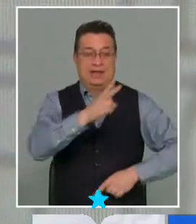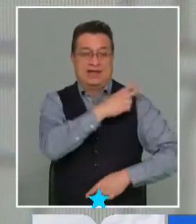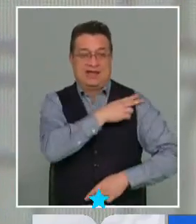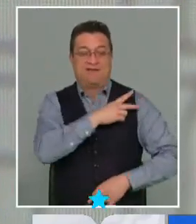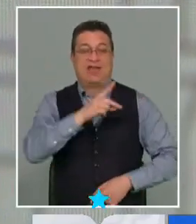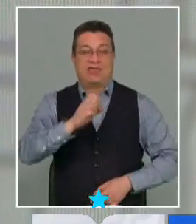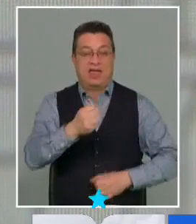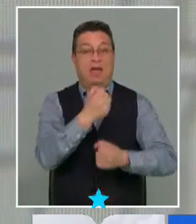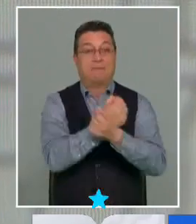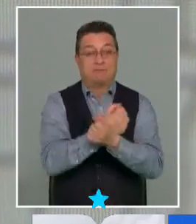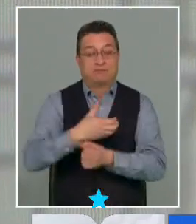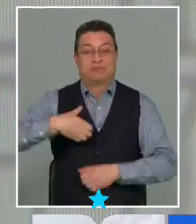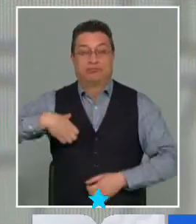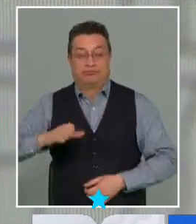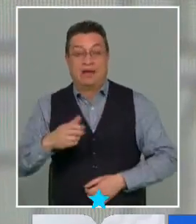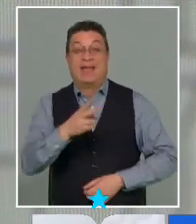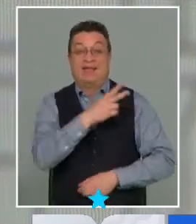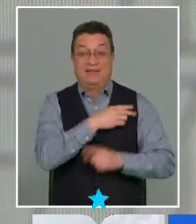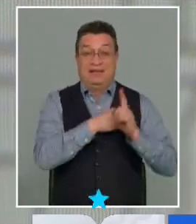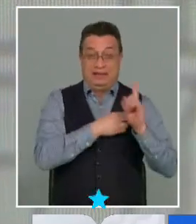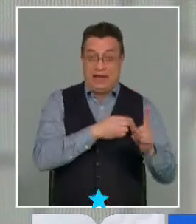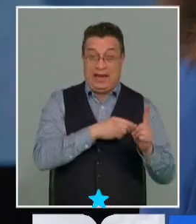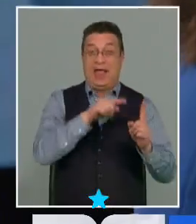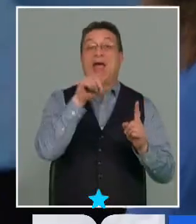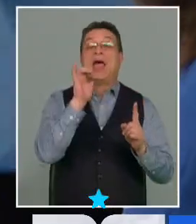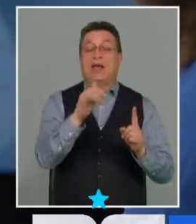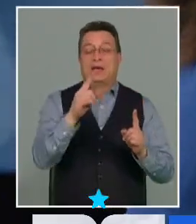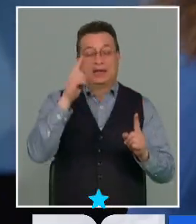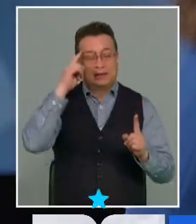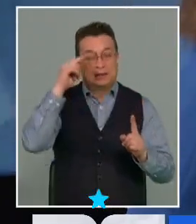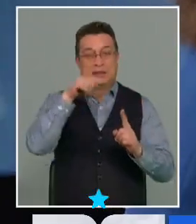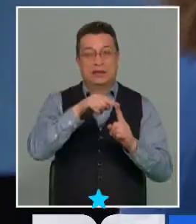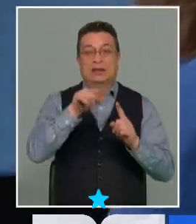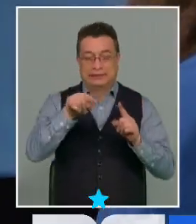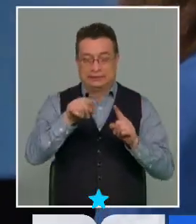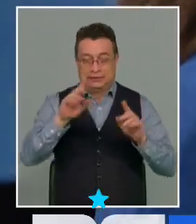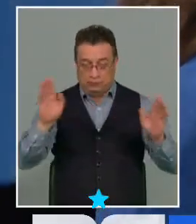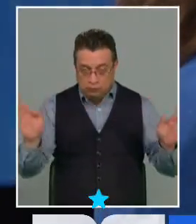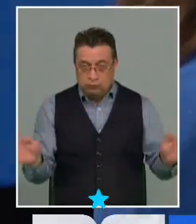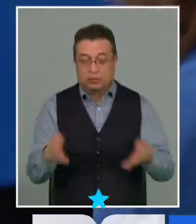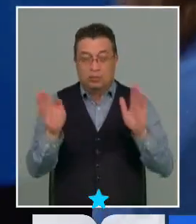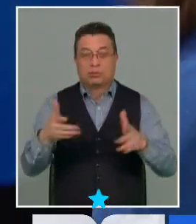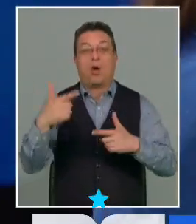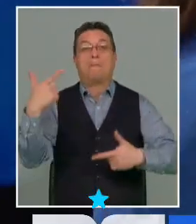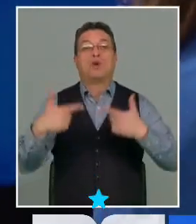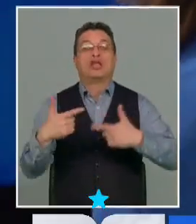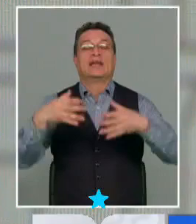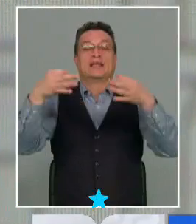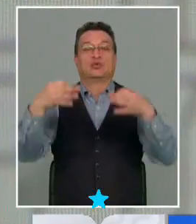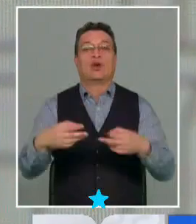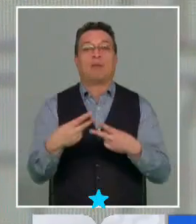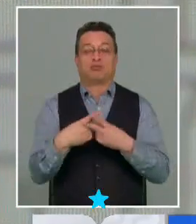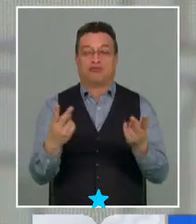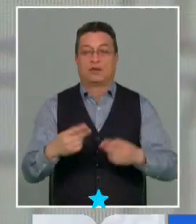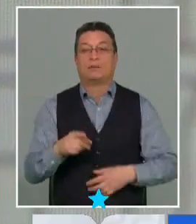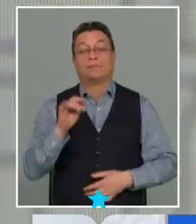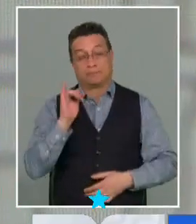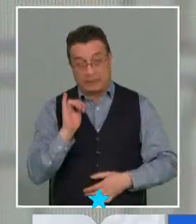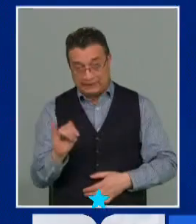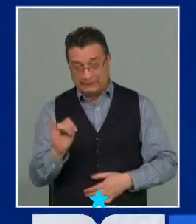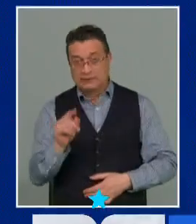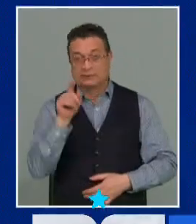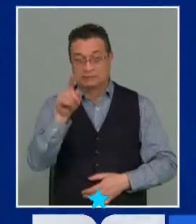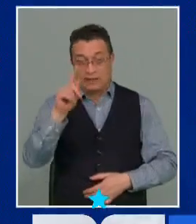policías, sino que sería quien en el fondo impulsa la política de seguridad pública. Perfecto. Tomás, para cerrar. Sí,